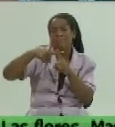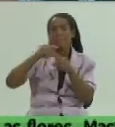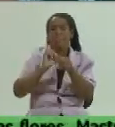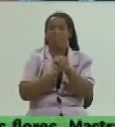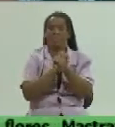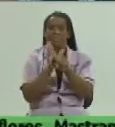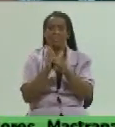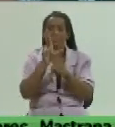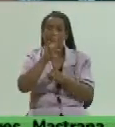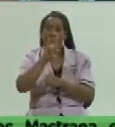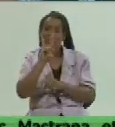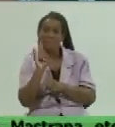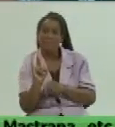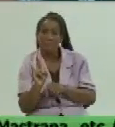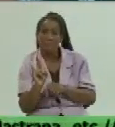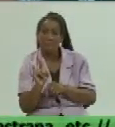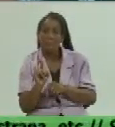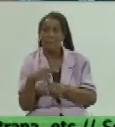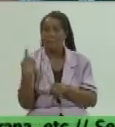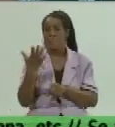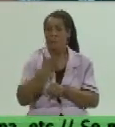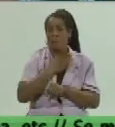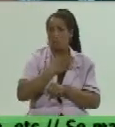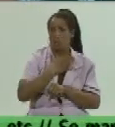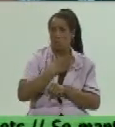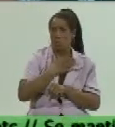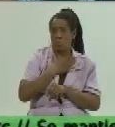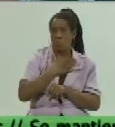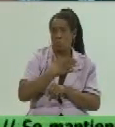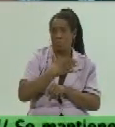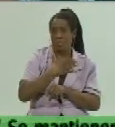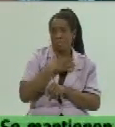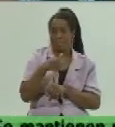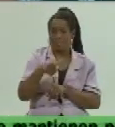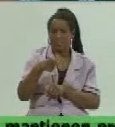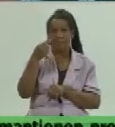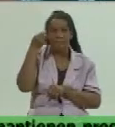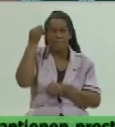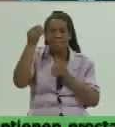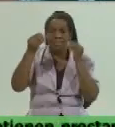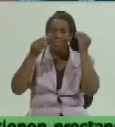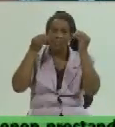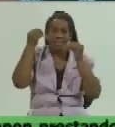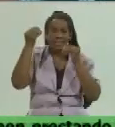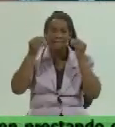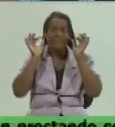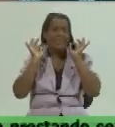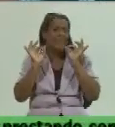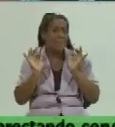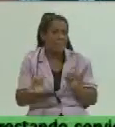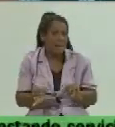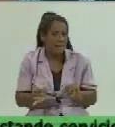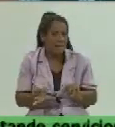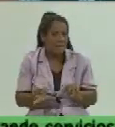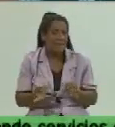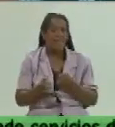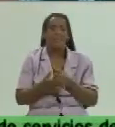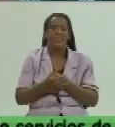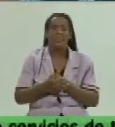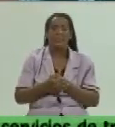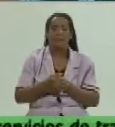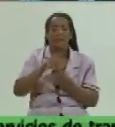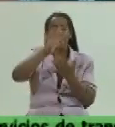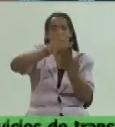Tunas para nosotros, dado ese análisis gráfico, determinar un modelo matemático que nos